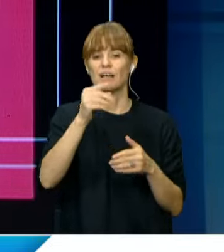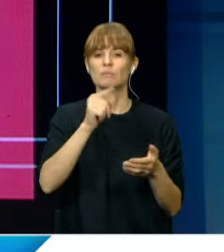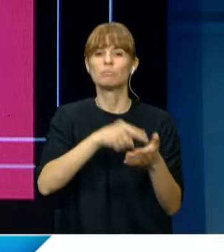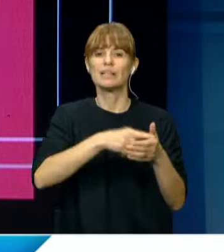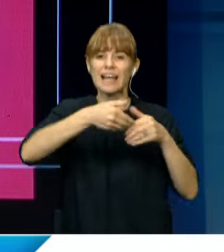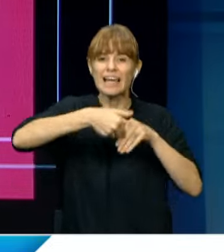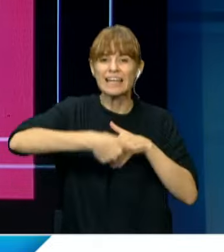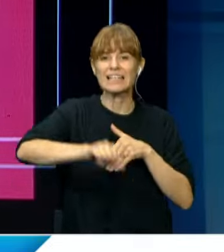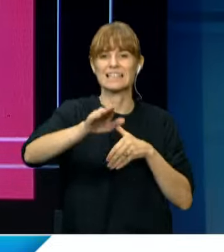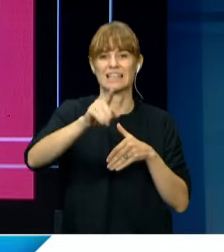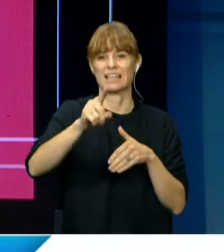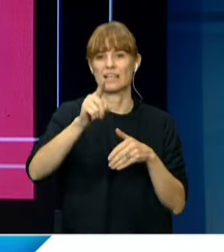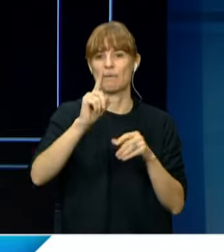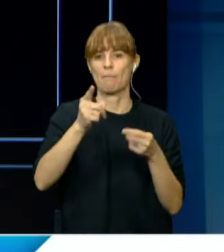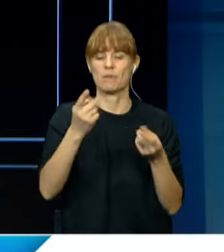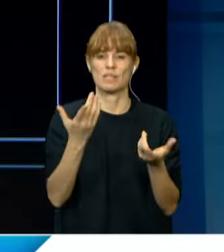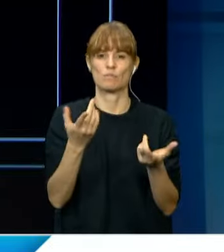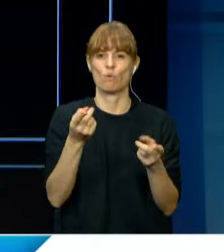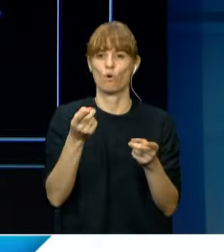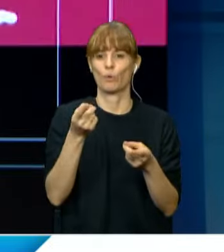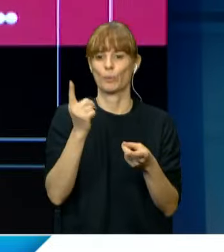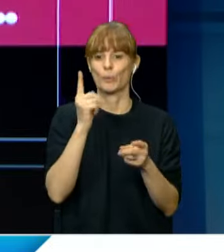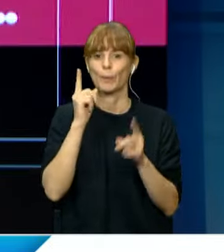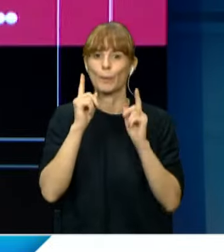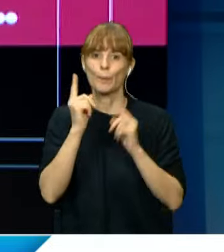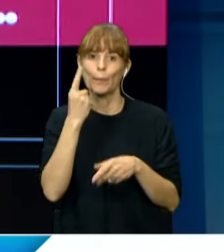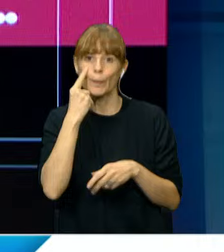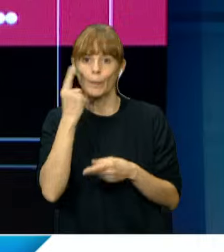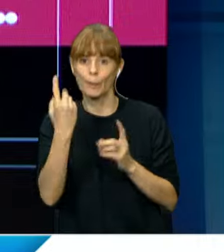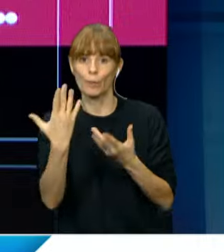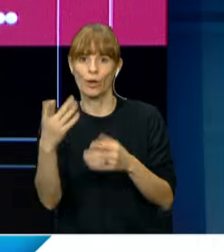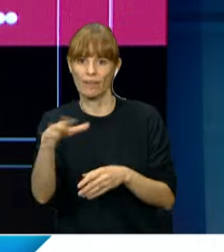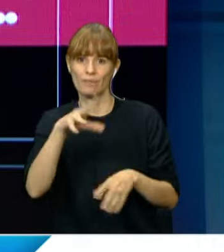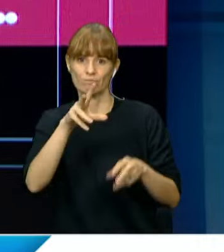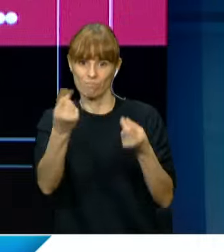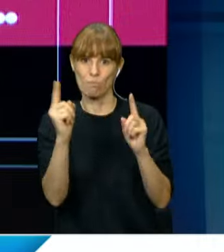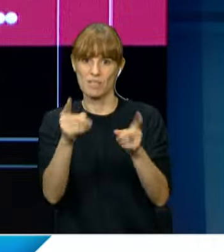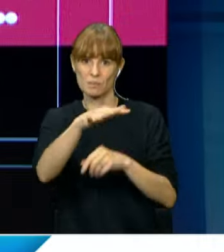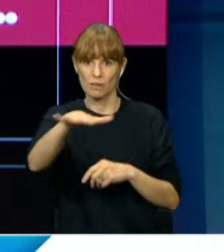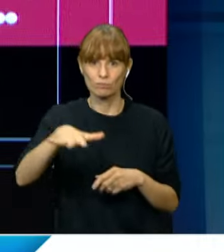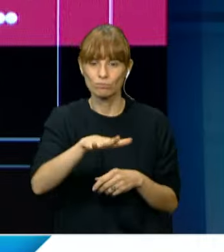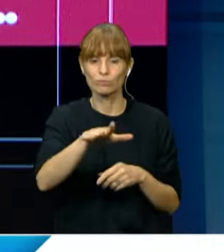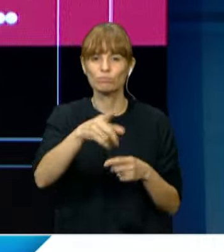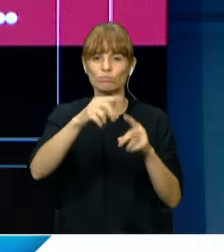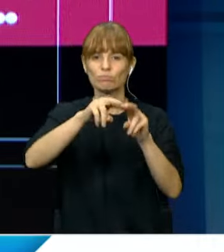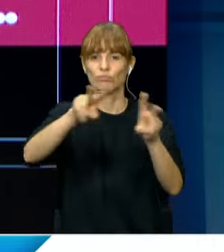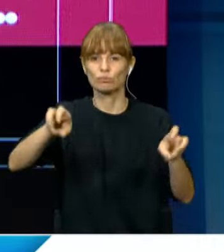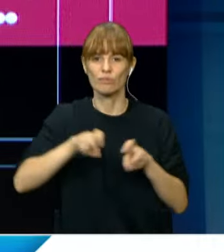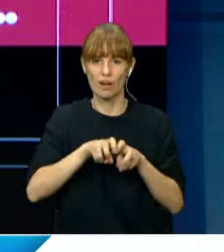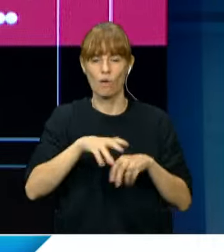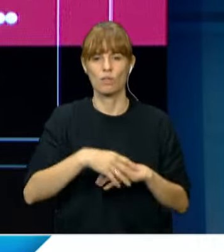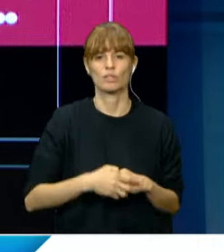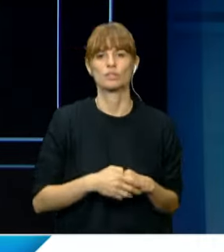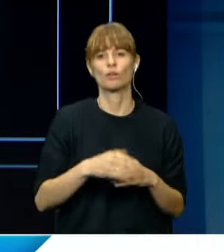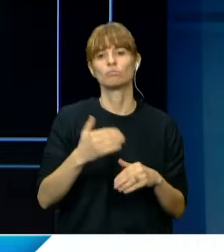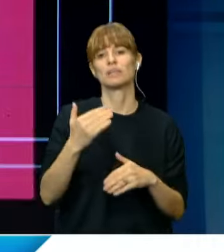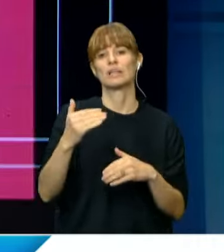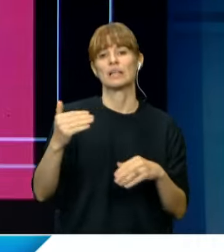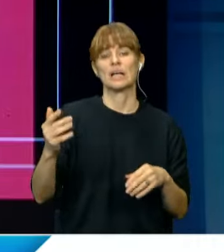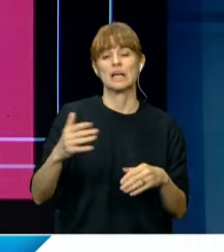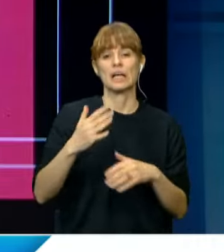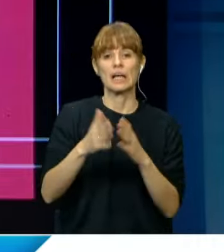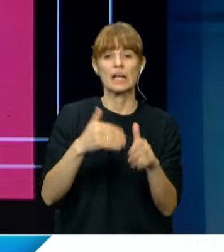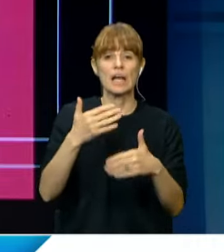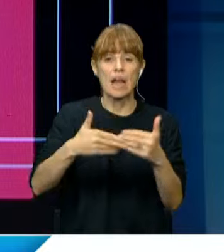de sustentabilidad. La Fundación Bosques Nativos Argentinos se dedica a la regeneración, protección y